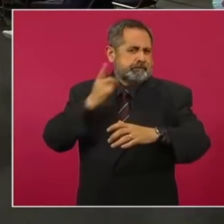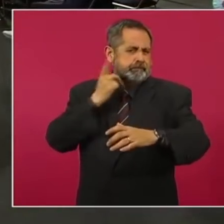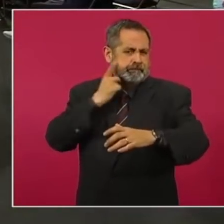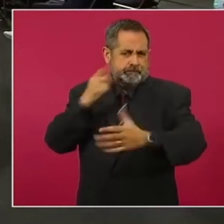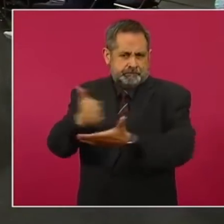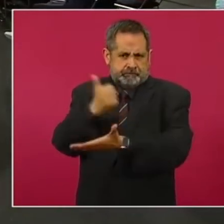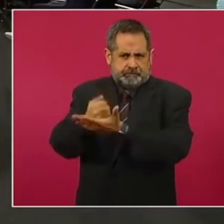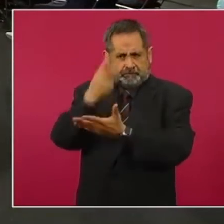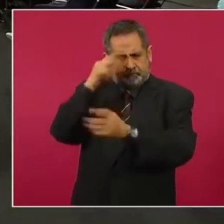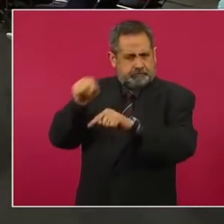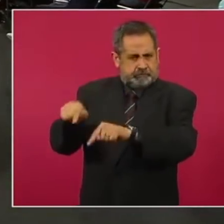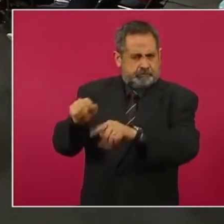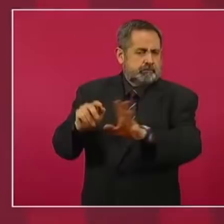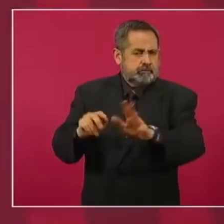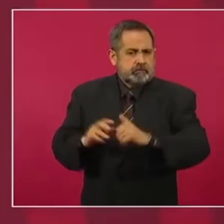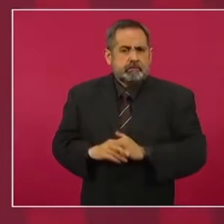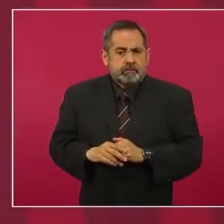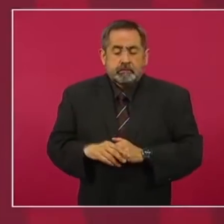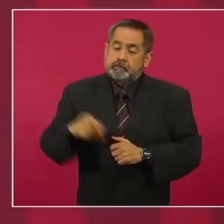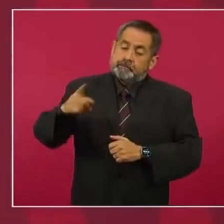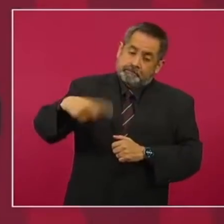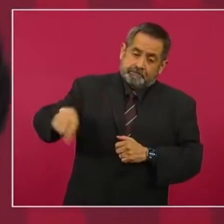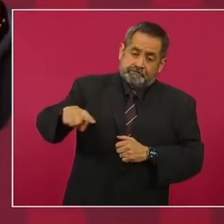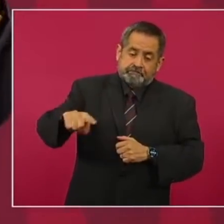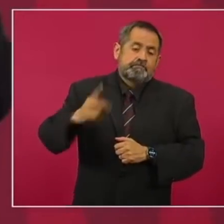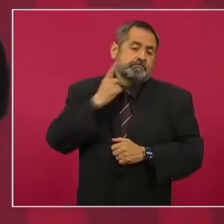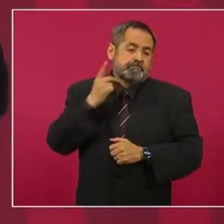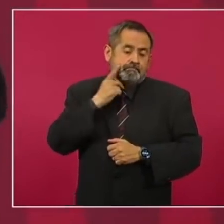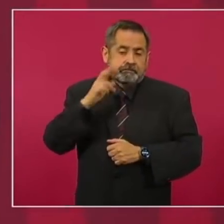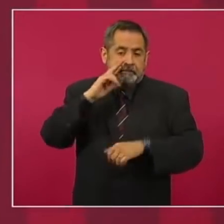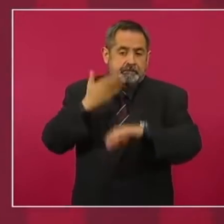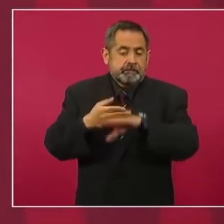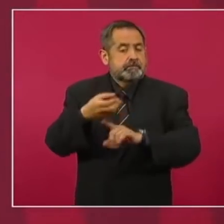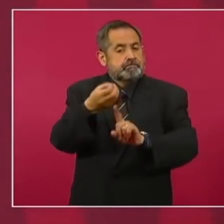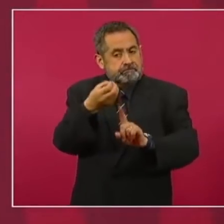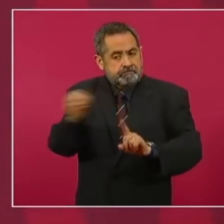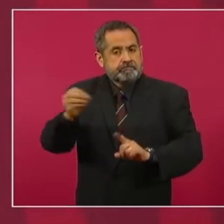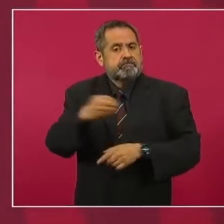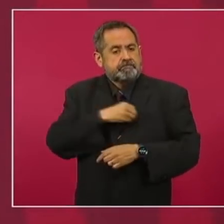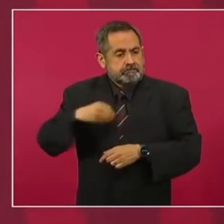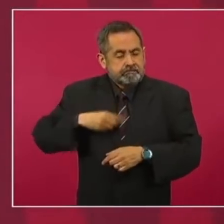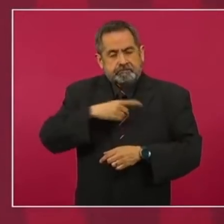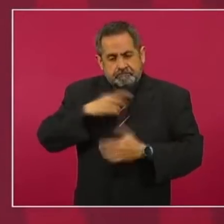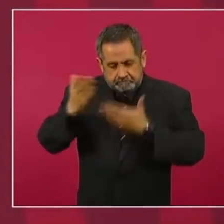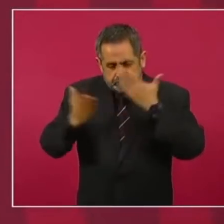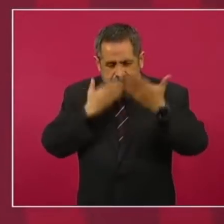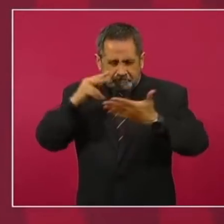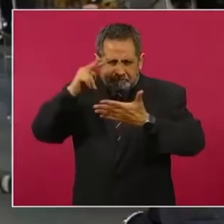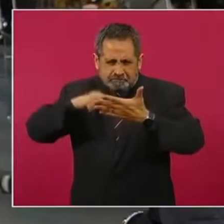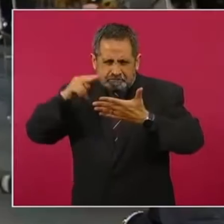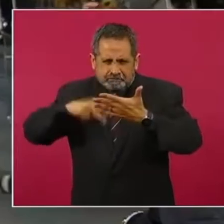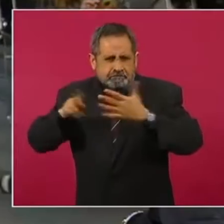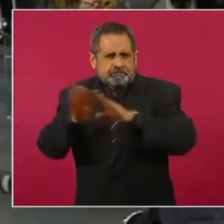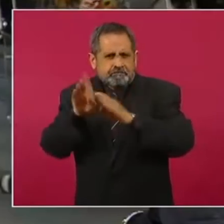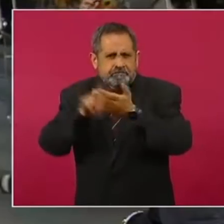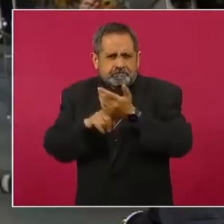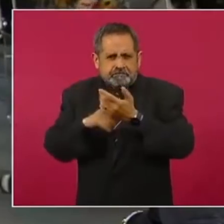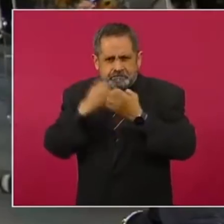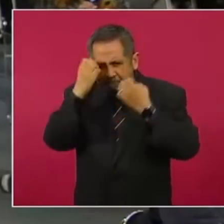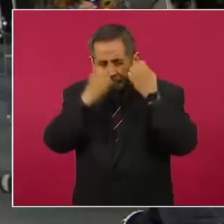de la Ciudad de México, pues los diputados tienen una obligación legal de revisar y en todo caso